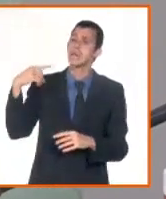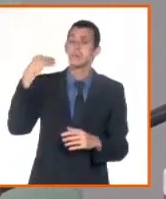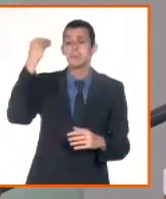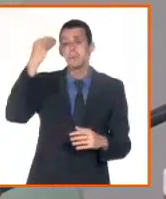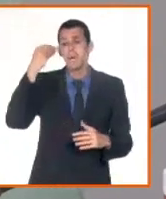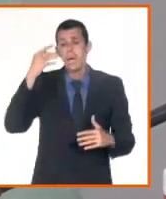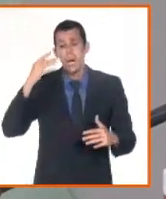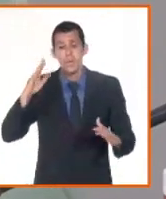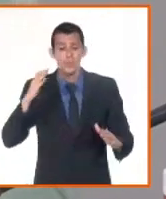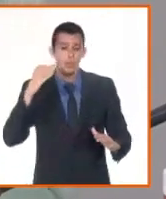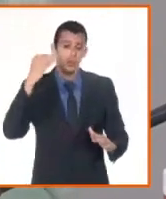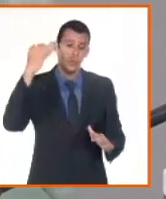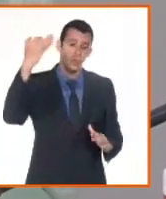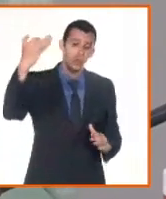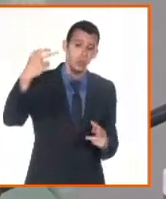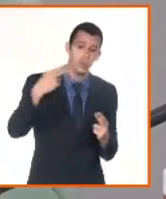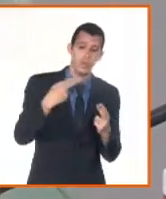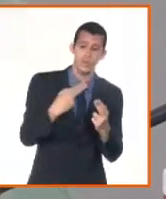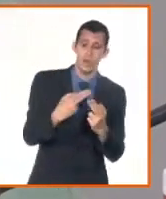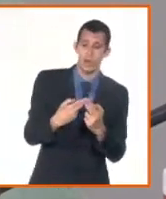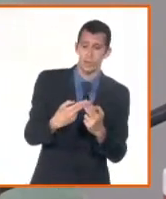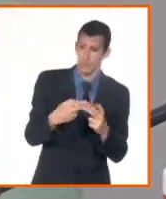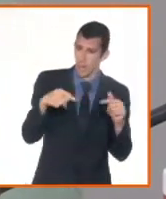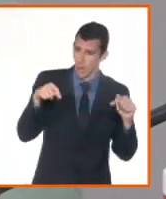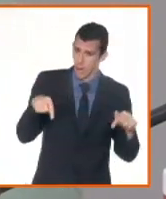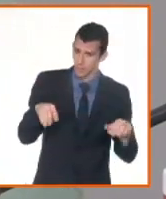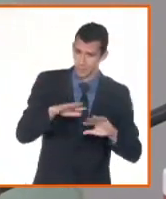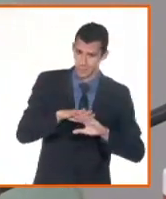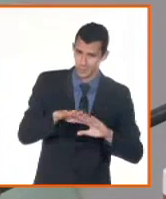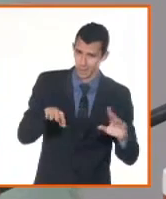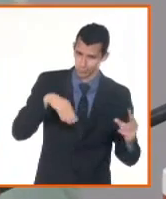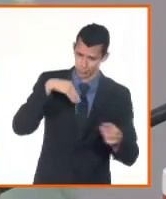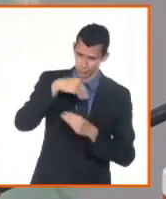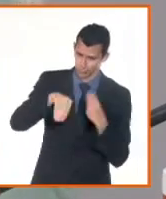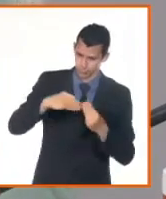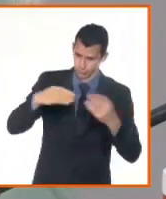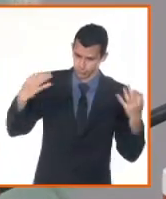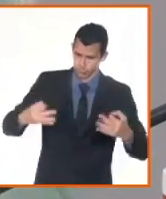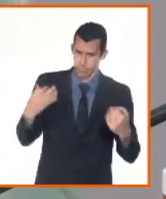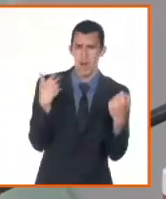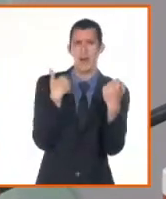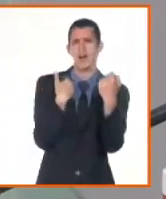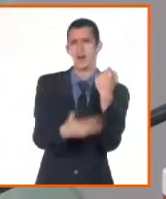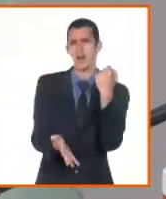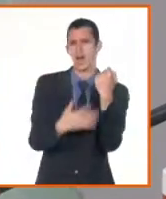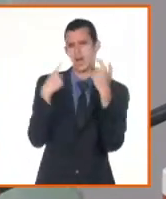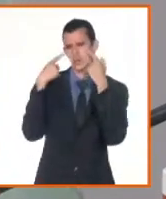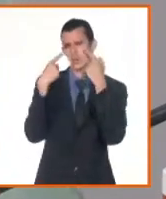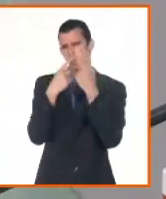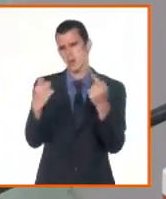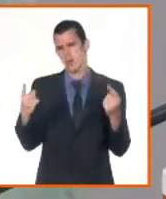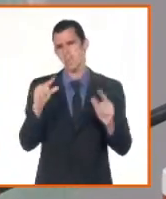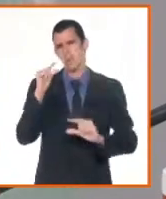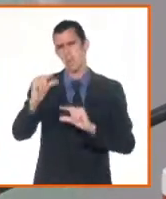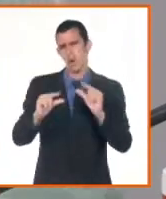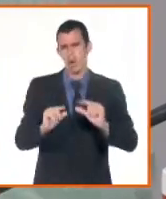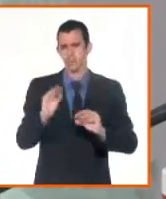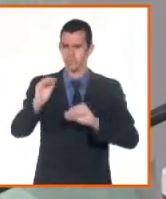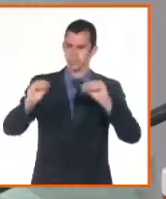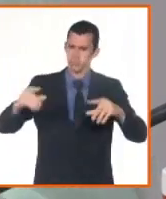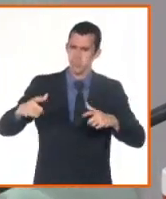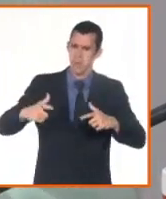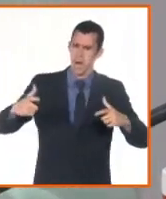que es todo una estrategia de trabajo y pudiéramos decir que es una realidad en desarrollo. La